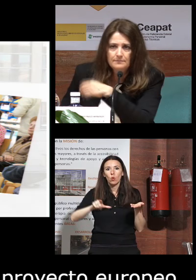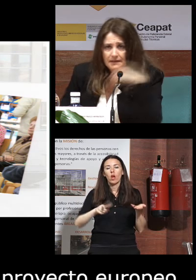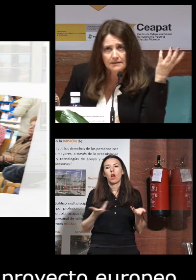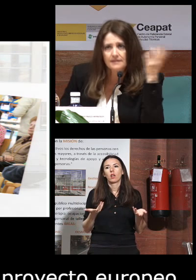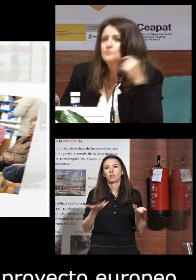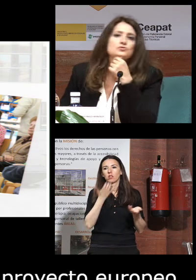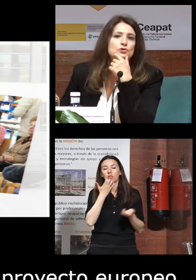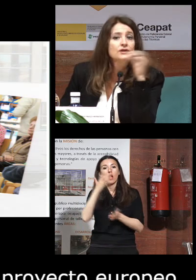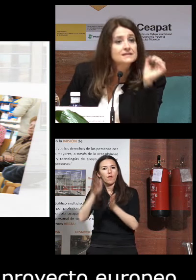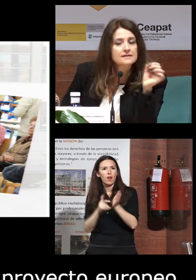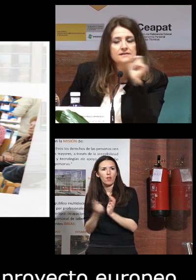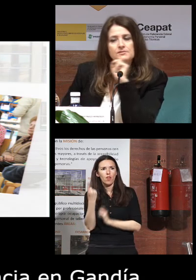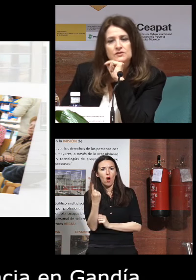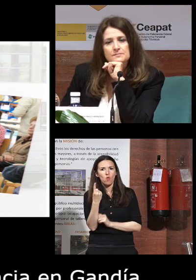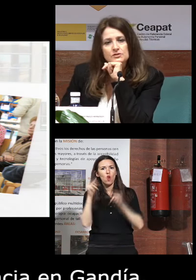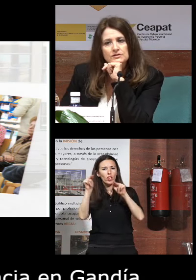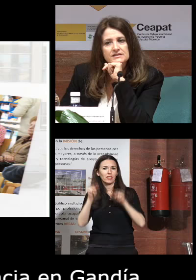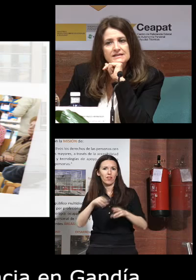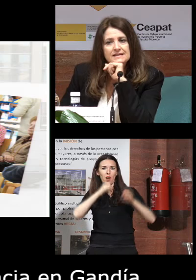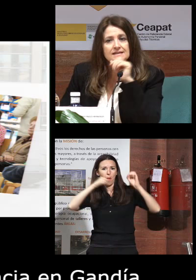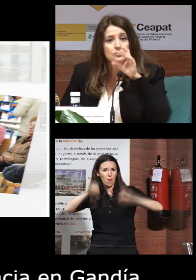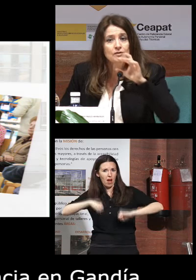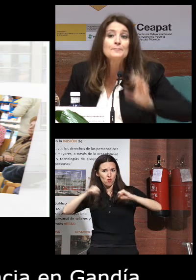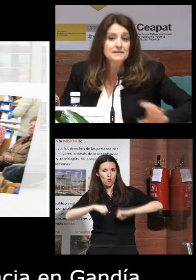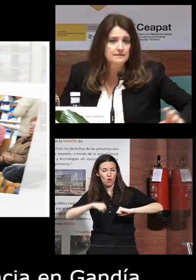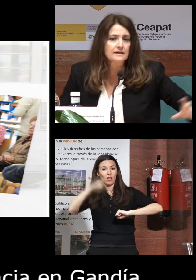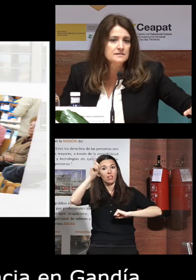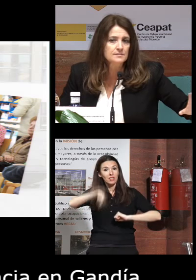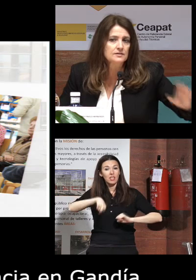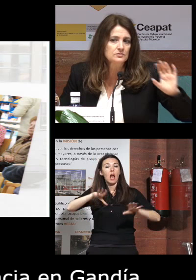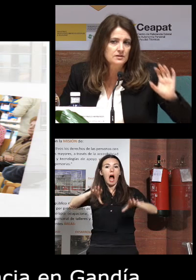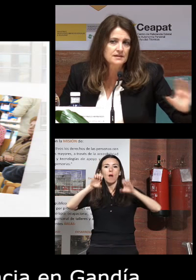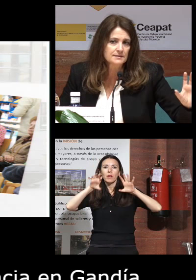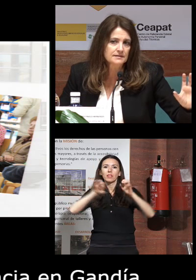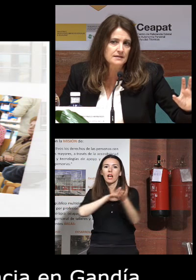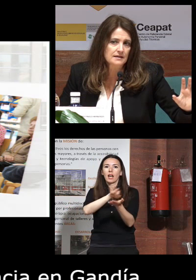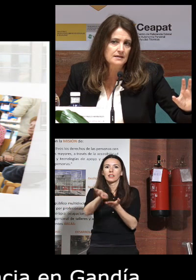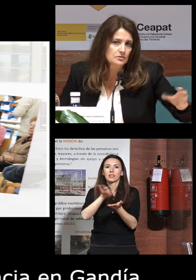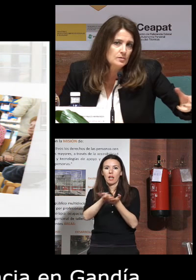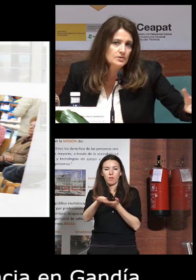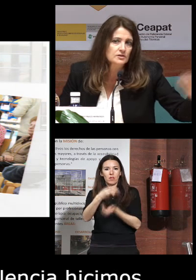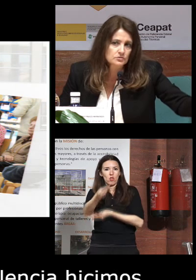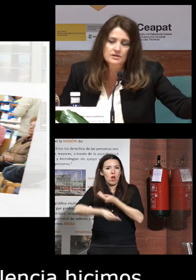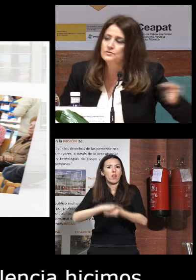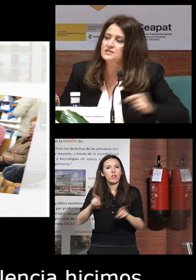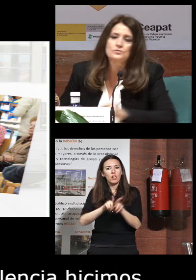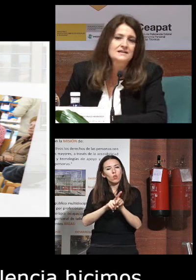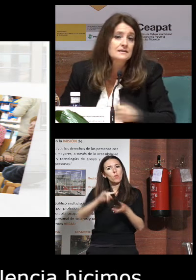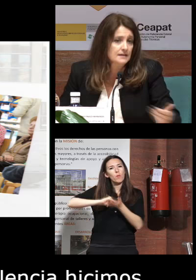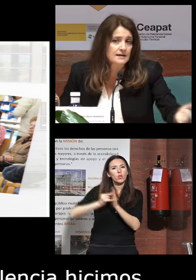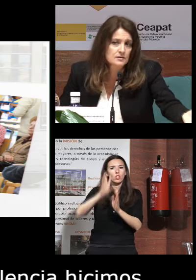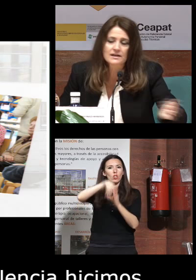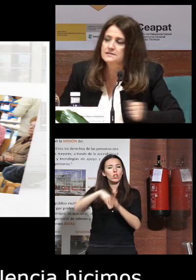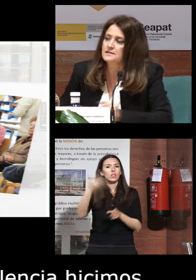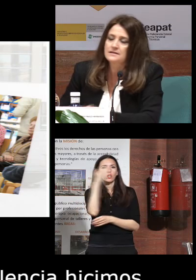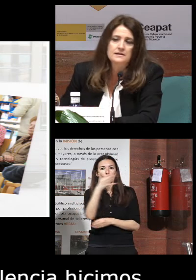en Valencia hicimos uno con residencias de personas mayores y en torno al aprendizaje y servicio que estaban realizando como proyecto en unas escuelas